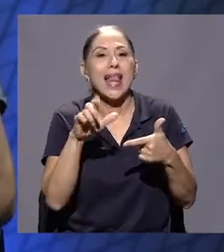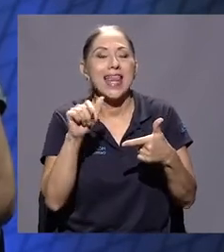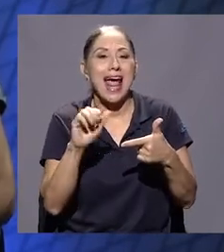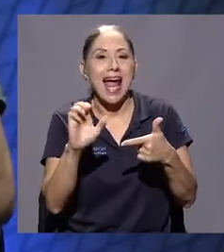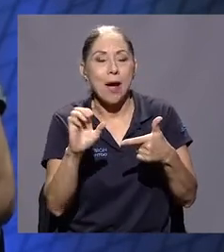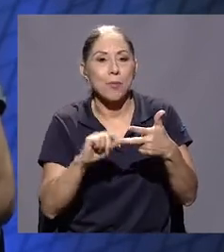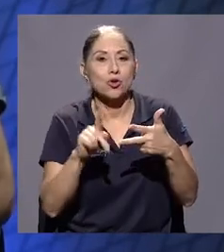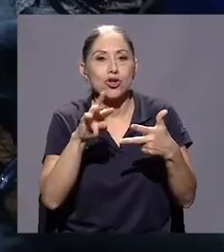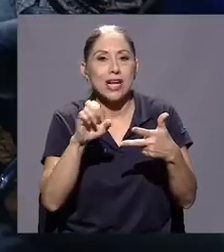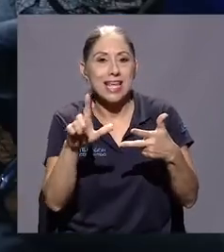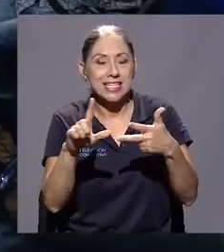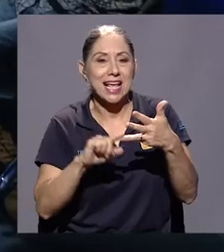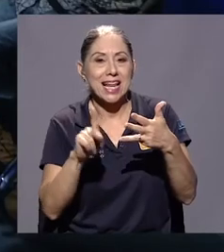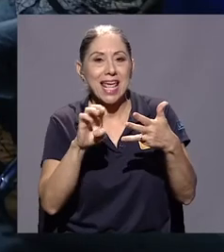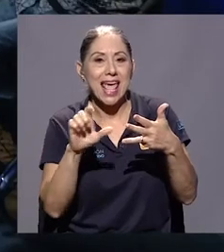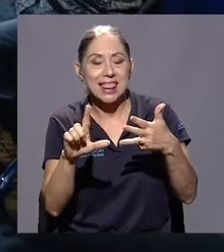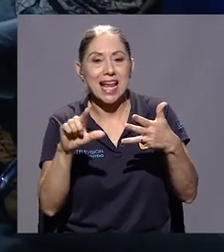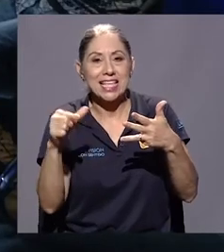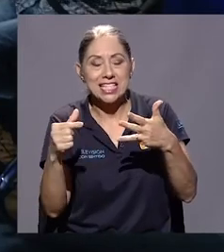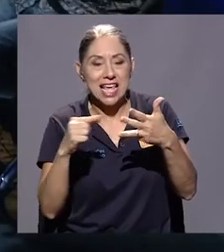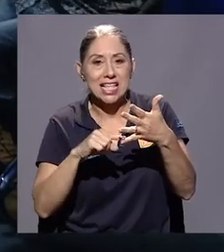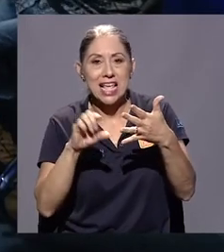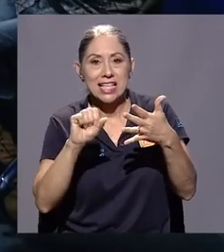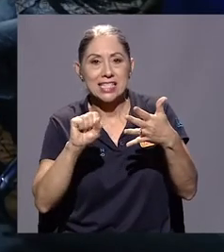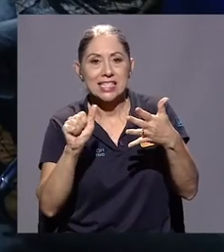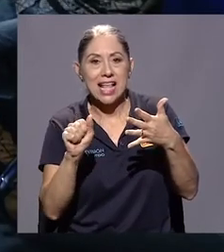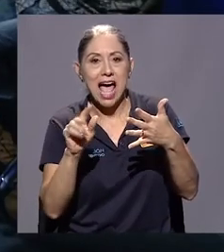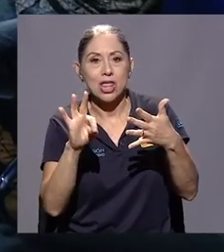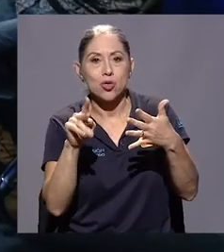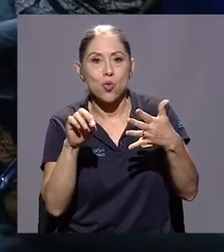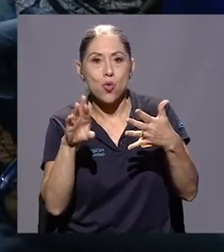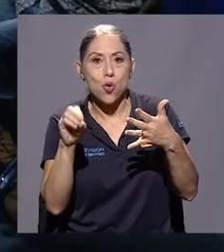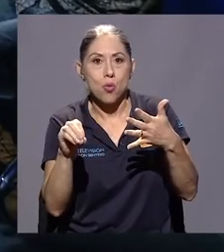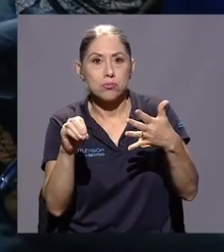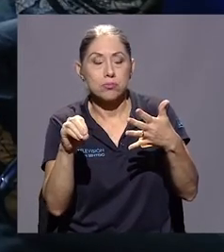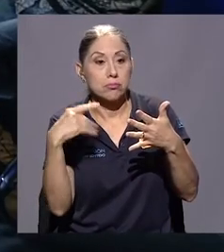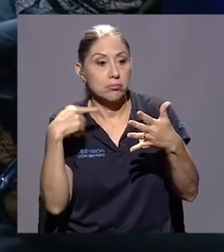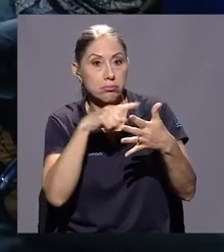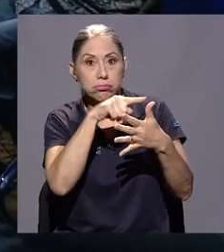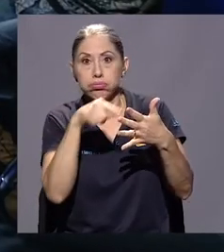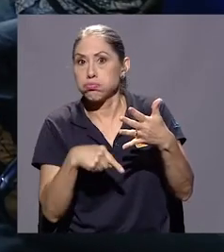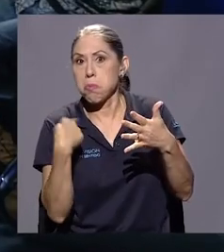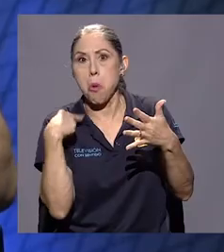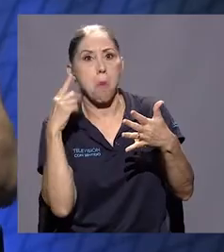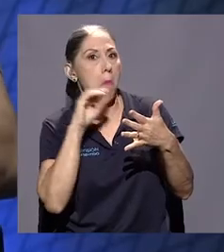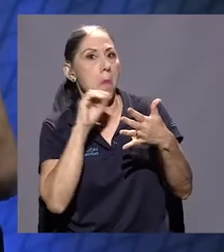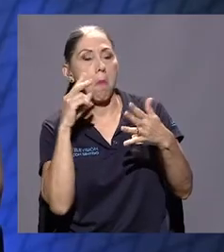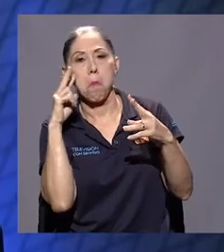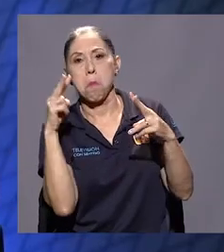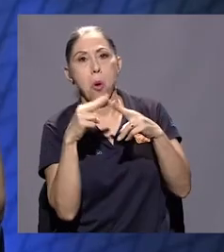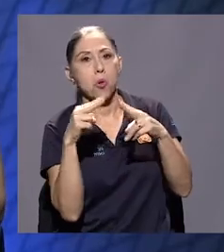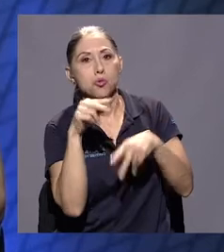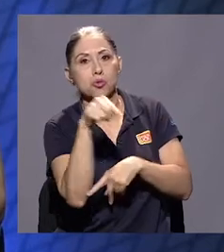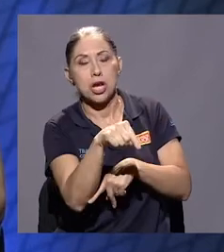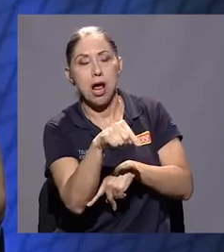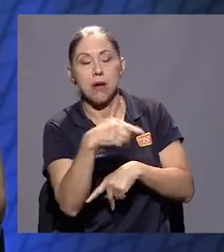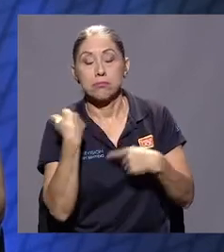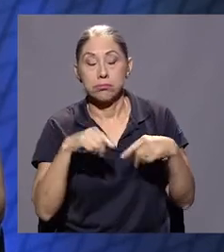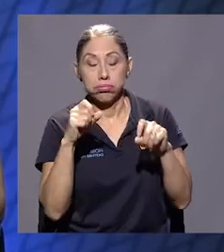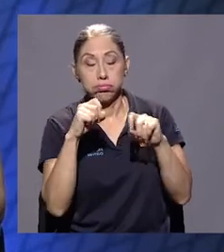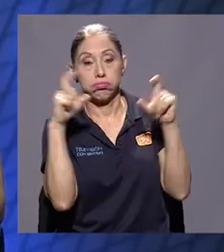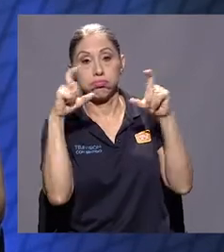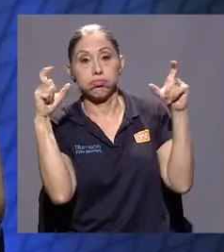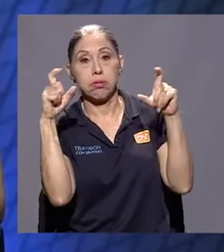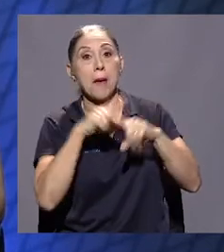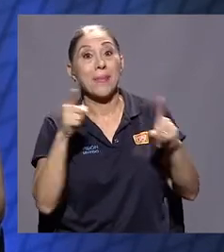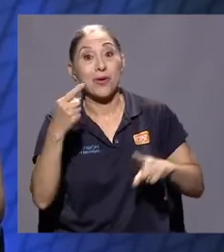Kendall Guillén, Saturno, o sea, es impresionante, no los conocía pero cuando llegué a ese contexto ellos